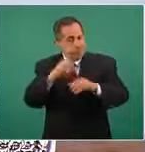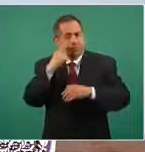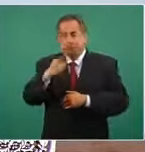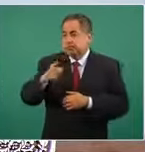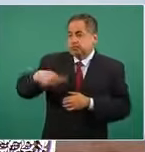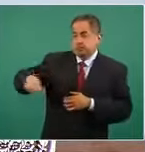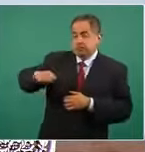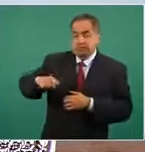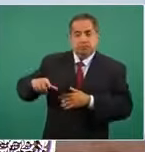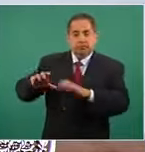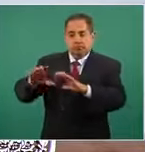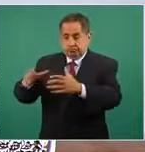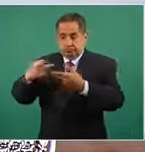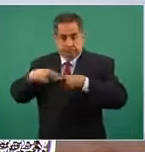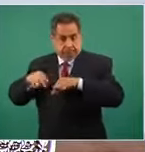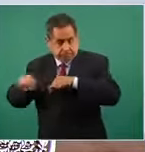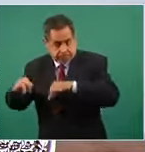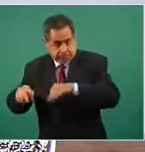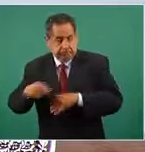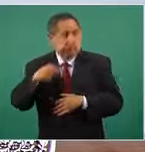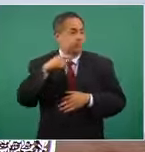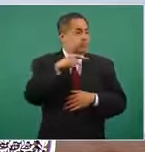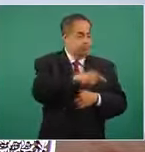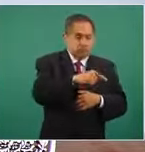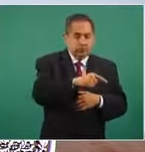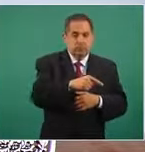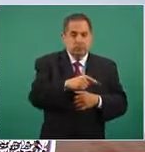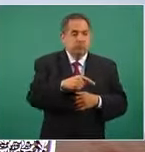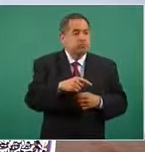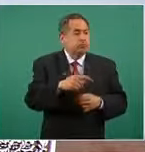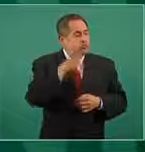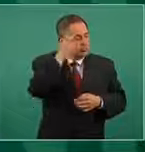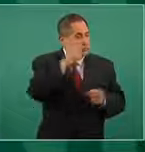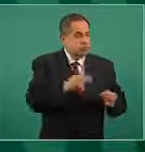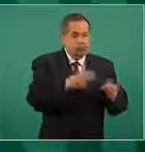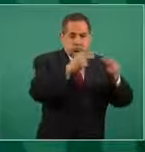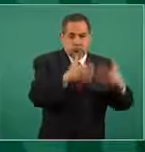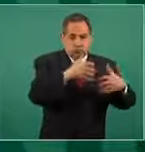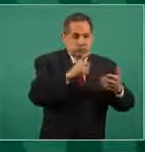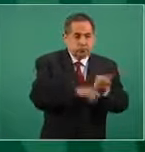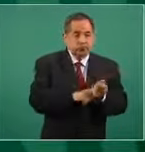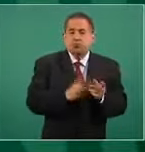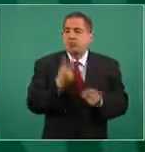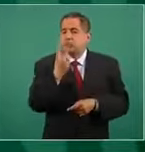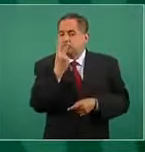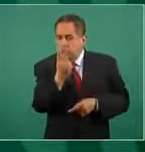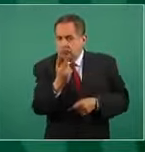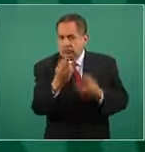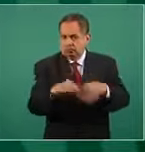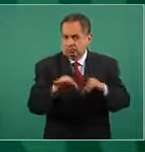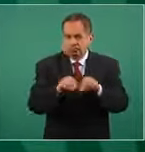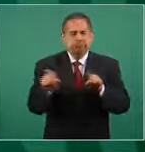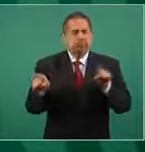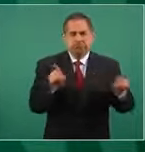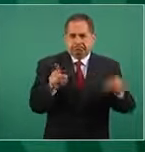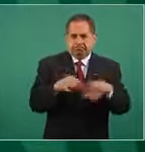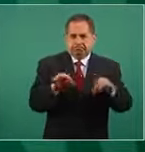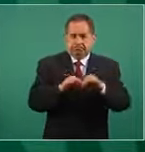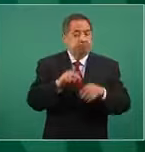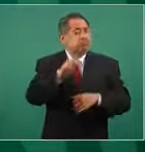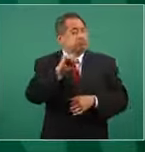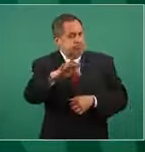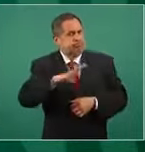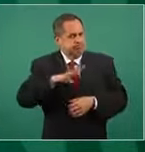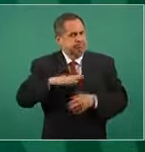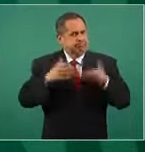empresarios es por demás muy importante ambas, y sí la tienen, sobre todo tratándose de parlamento